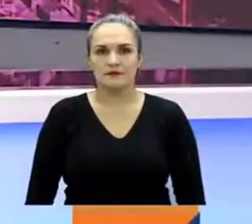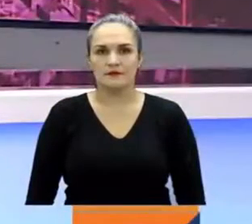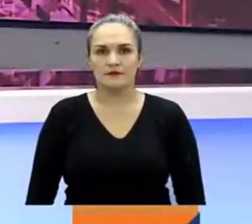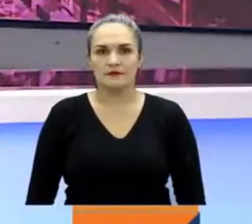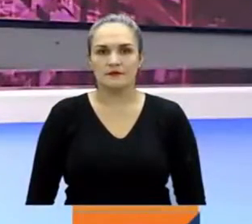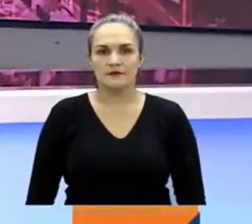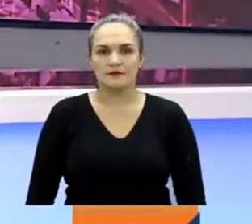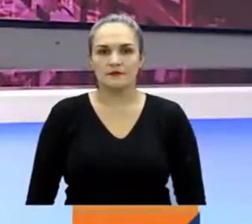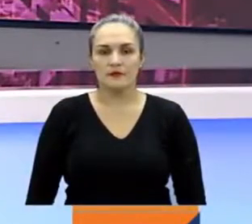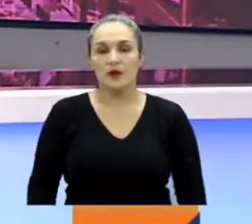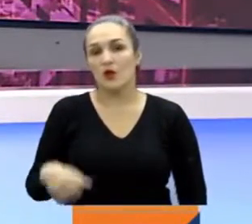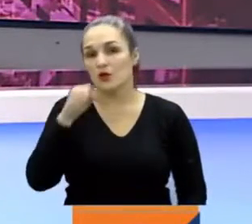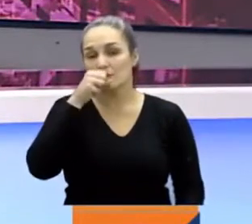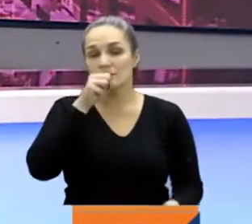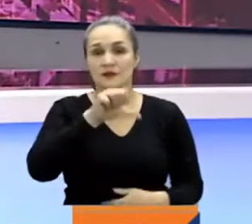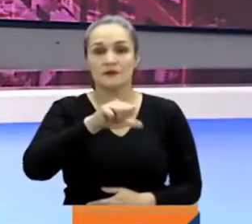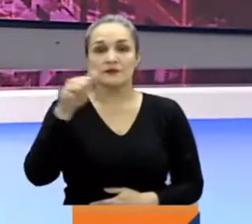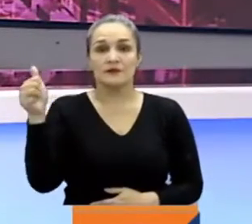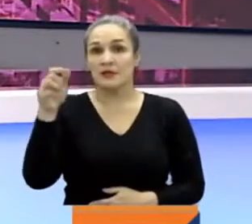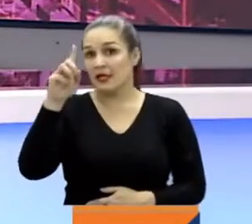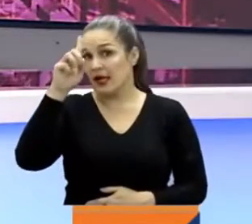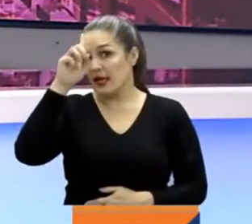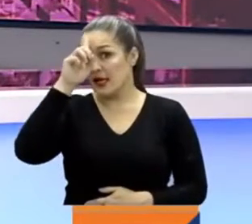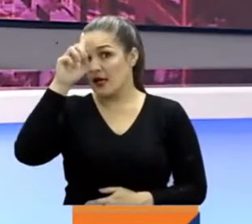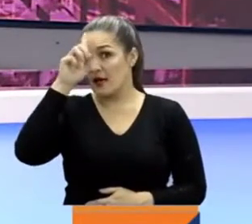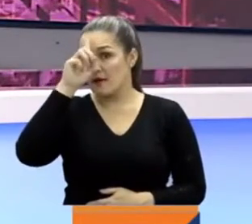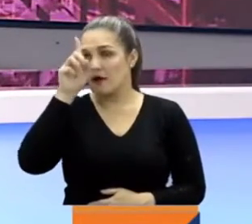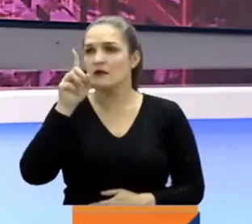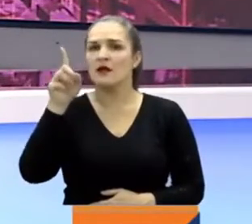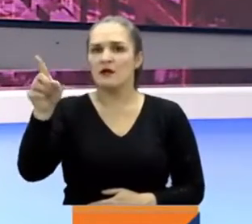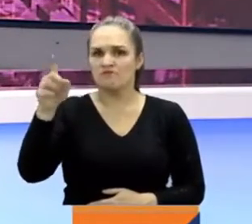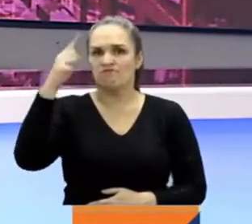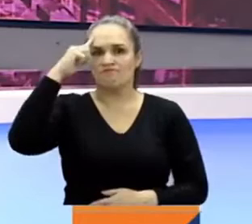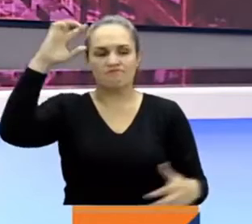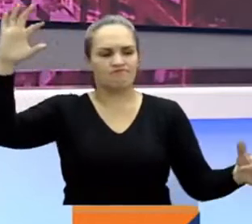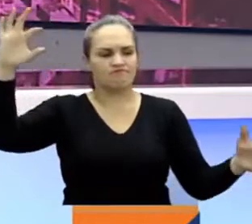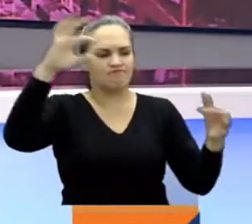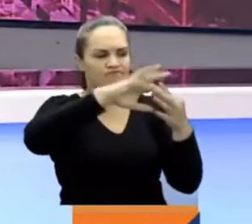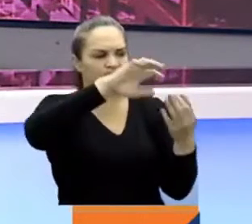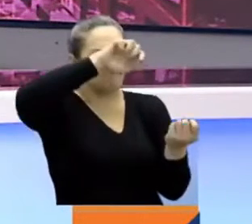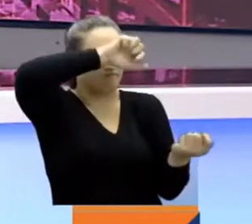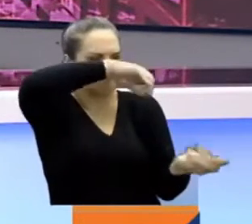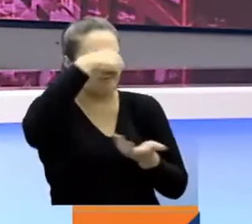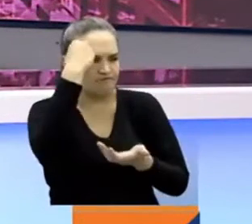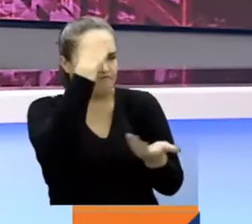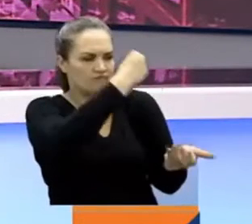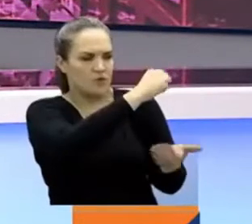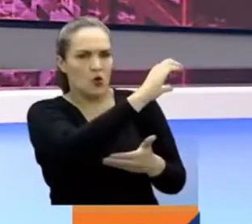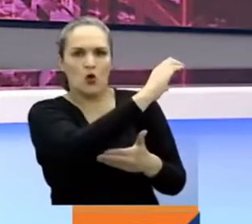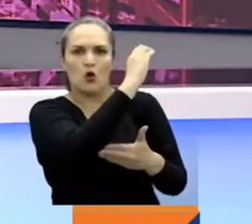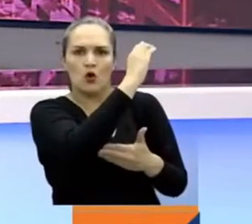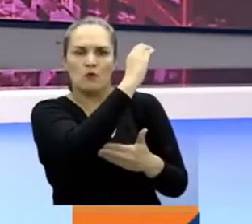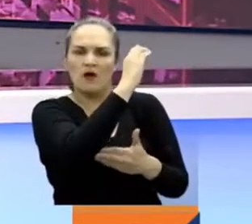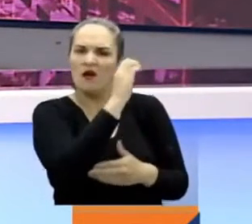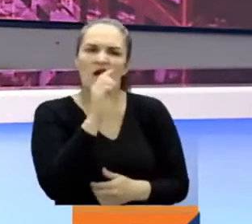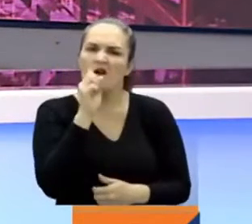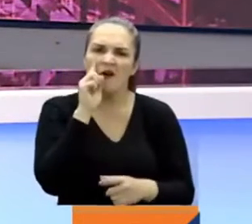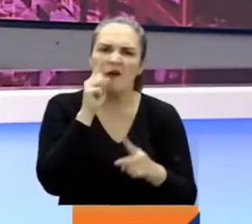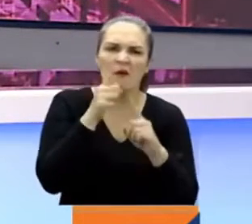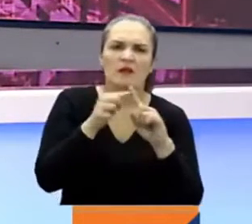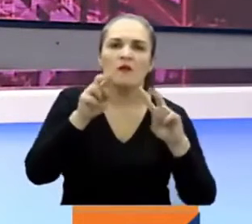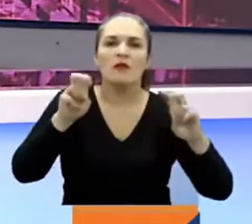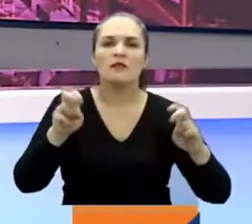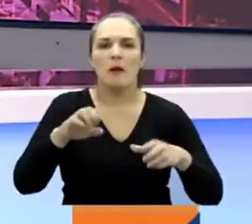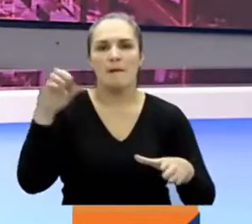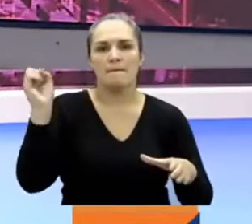Y en otras noticias, Alemania invierte en Colombia y lo hace para transformar basura. Así como lo oyen,